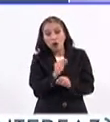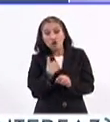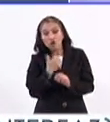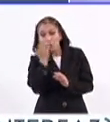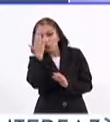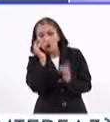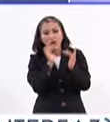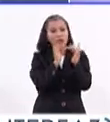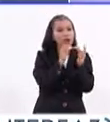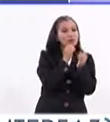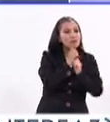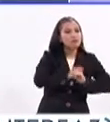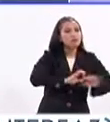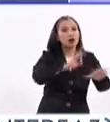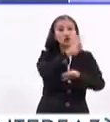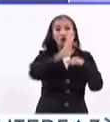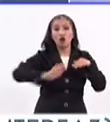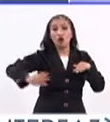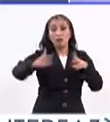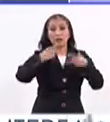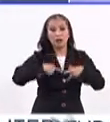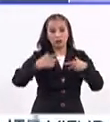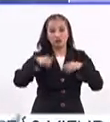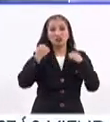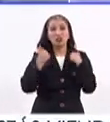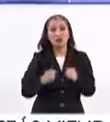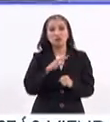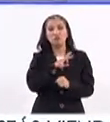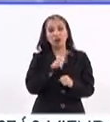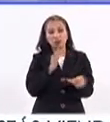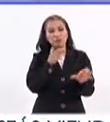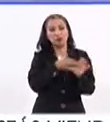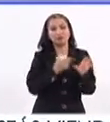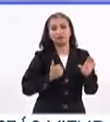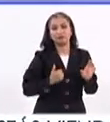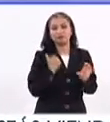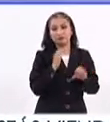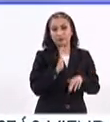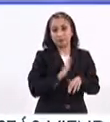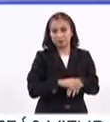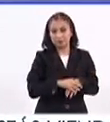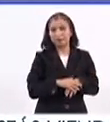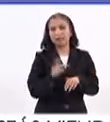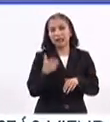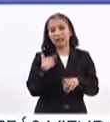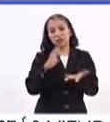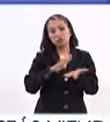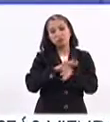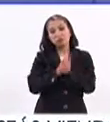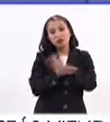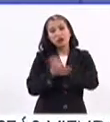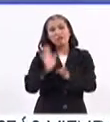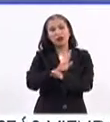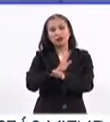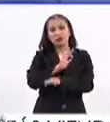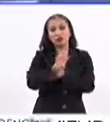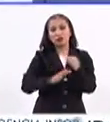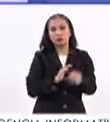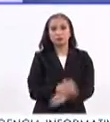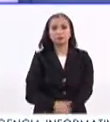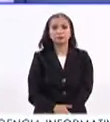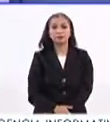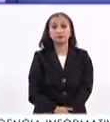nosotros logremos comunicarlo y difundirlo a toda la sociedad, estoy seguro que podremos aprovecharlo un poco más y traducirlo en beneficios para la comunidad.